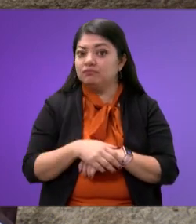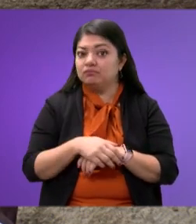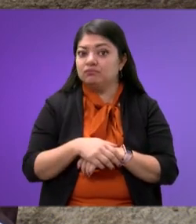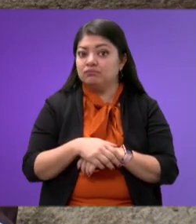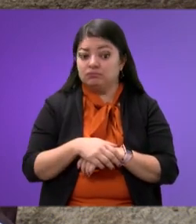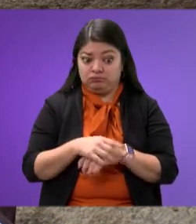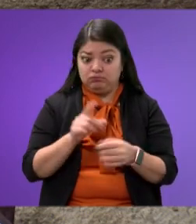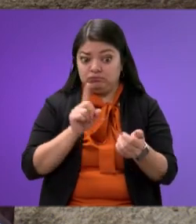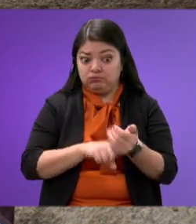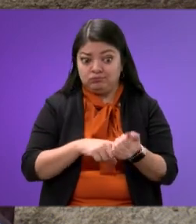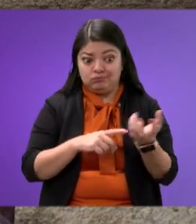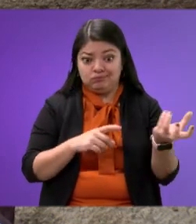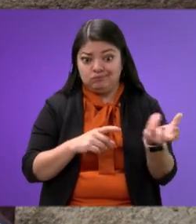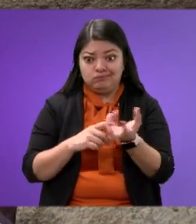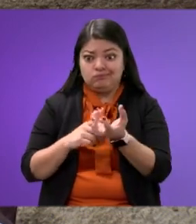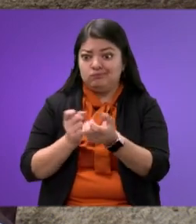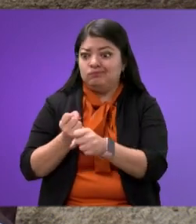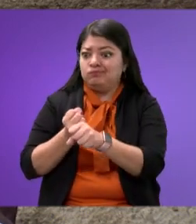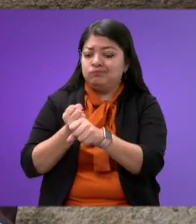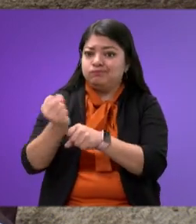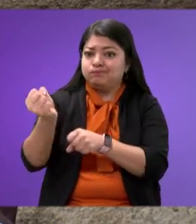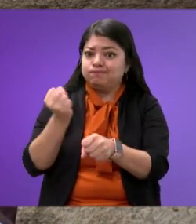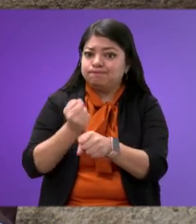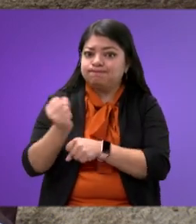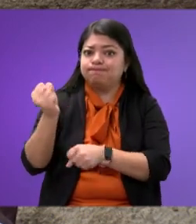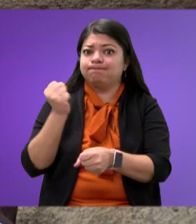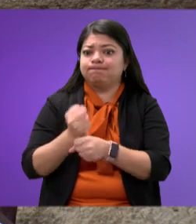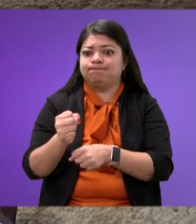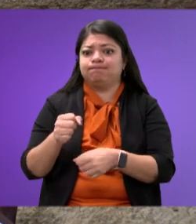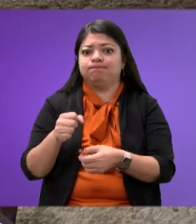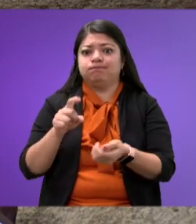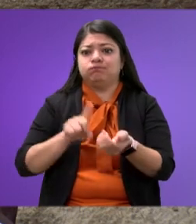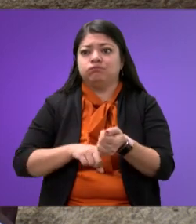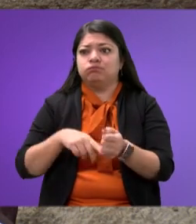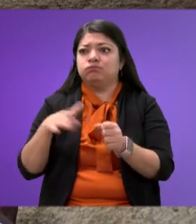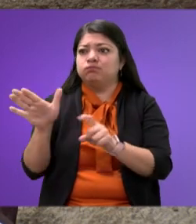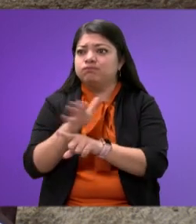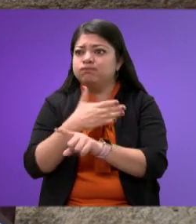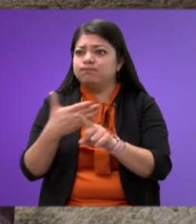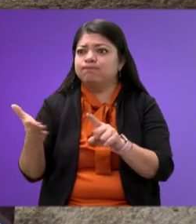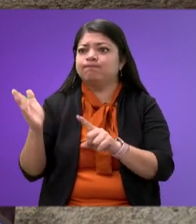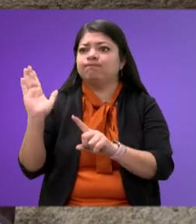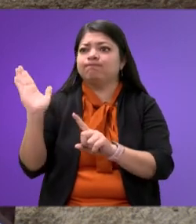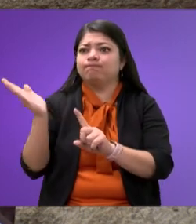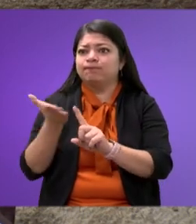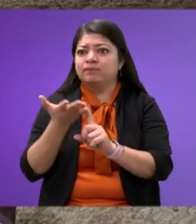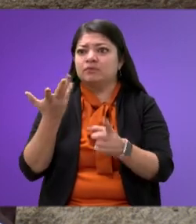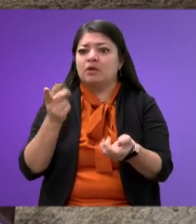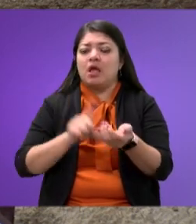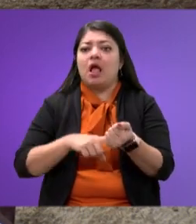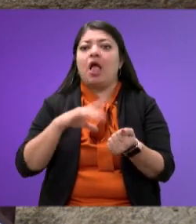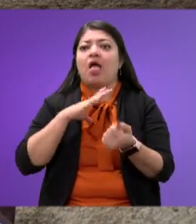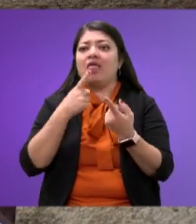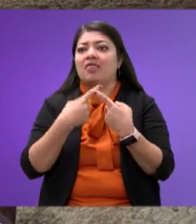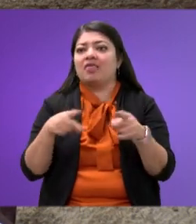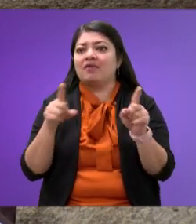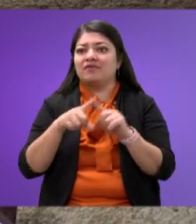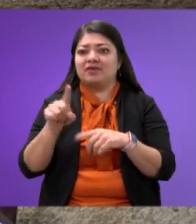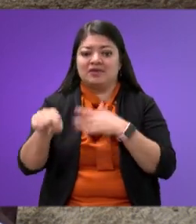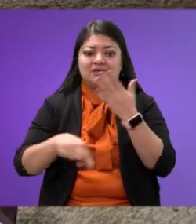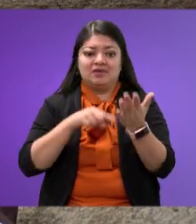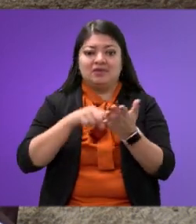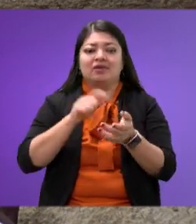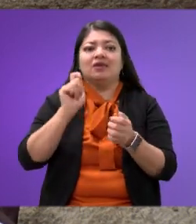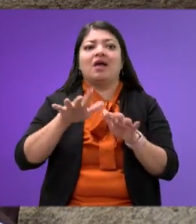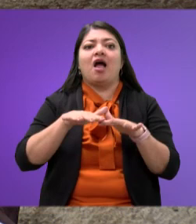los llevaron, los golpearon, los amedrentaron y los soltaron en distintos puntos de la periferia de la ciudad.